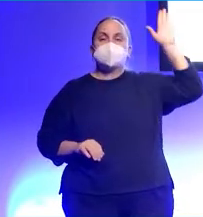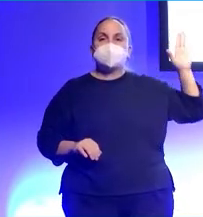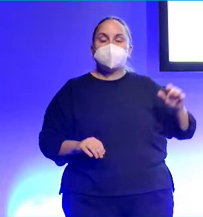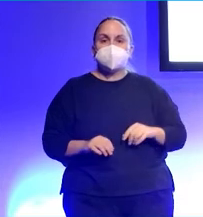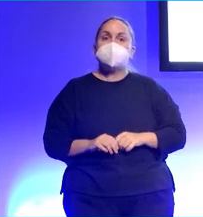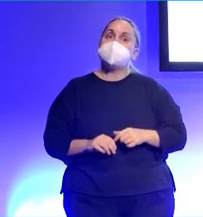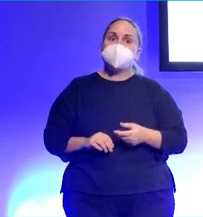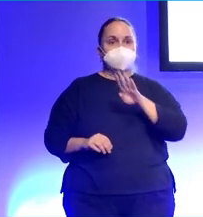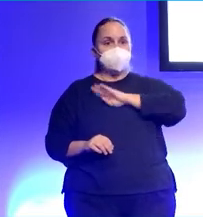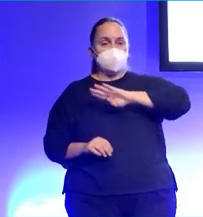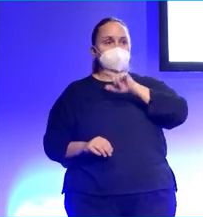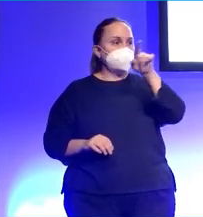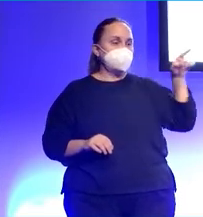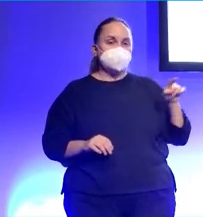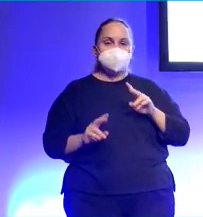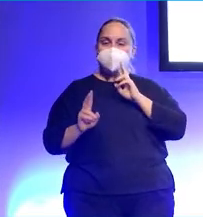Unos cuantos.